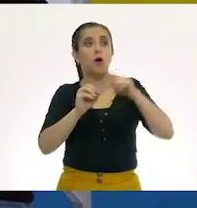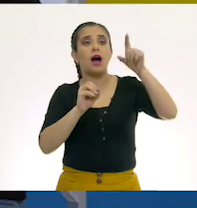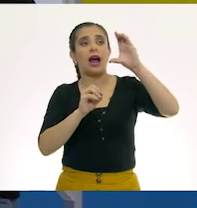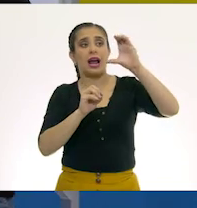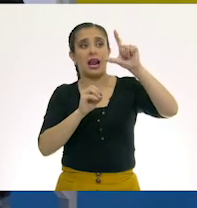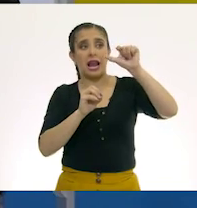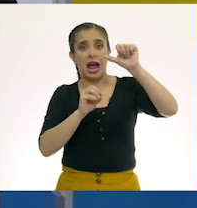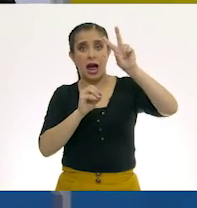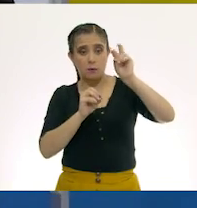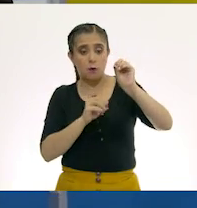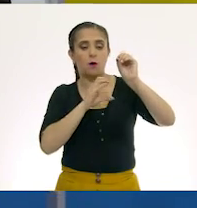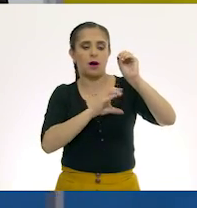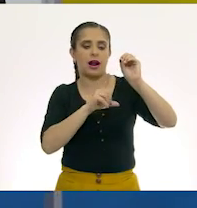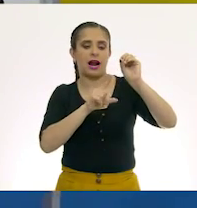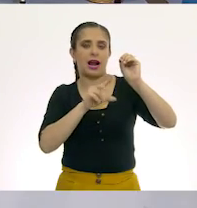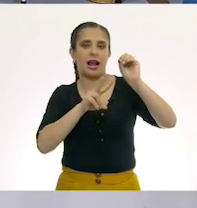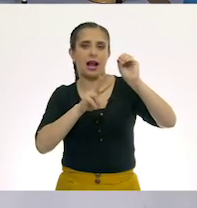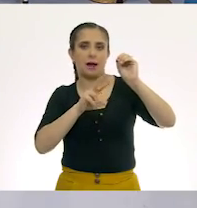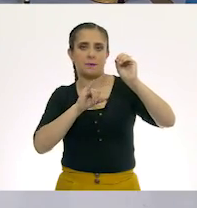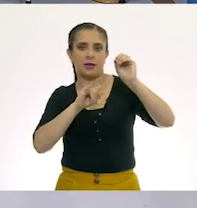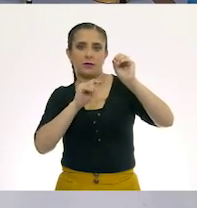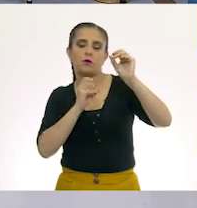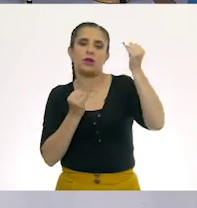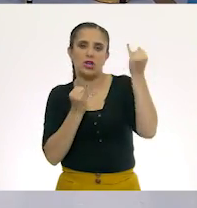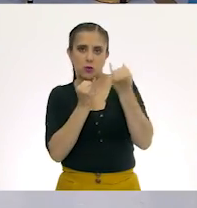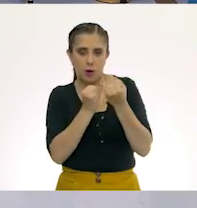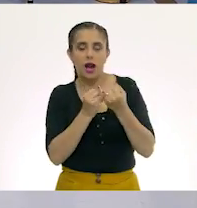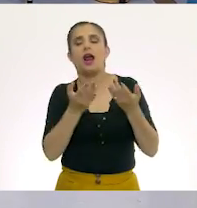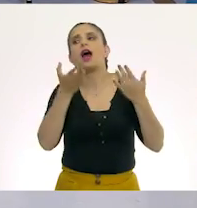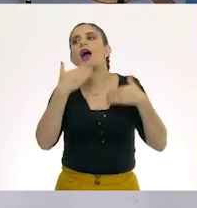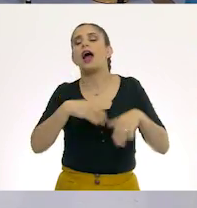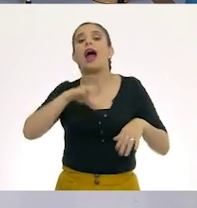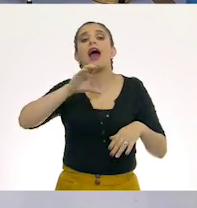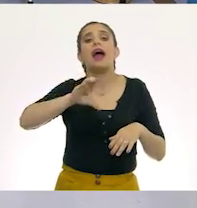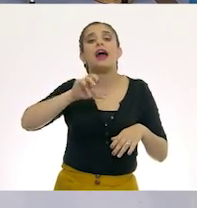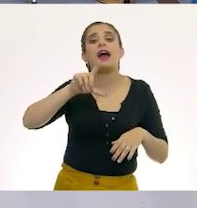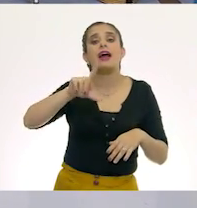alguna otra? ¿Se les ocurre alguna otra? Clavote. Clavote.